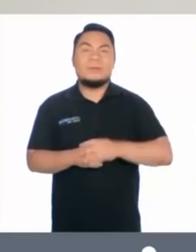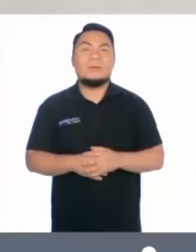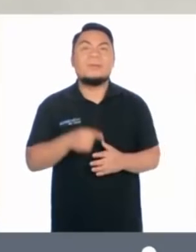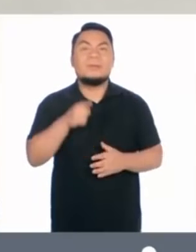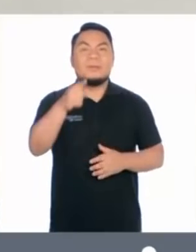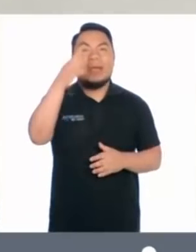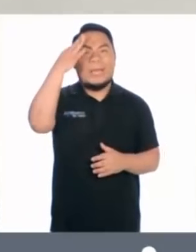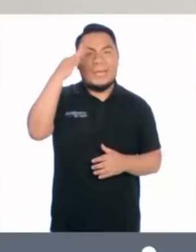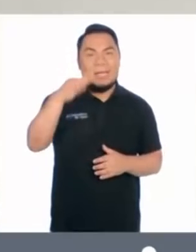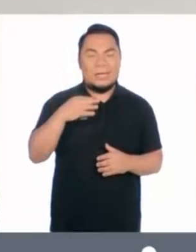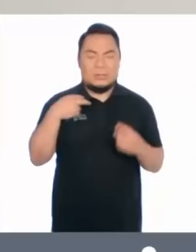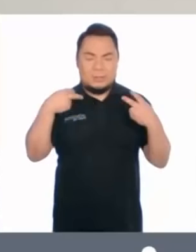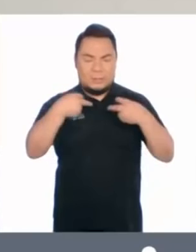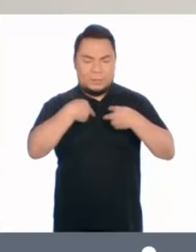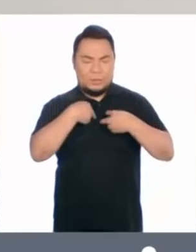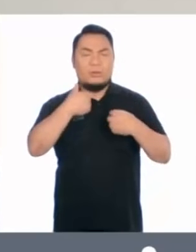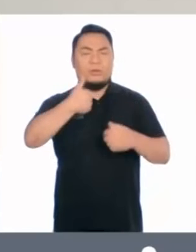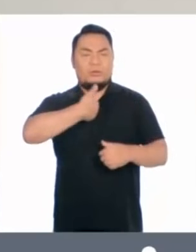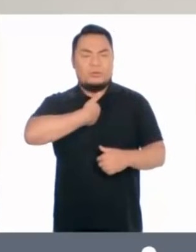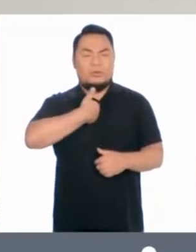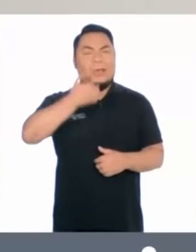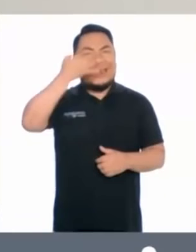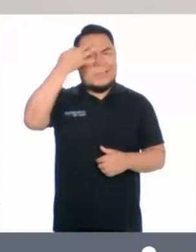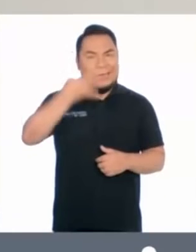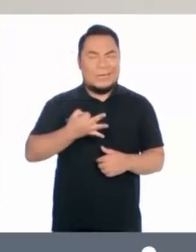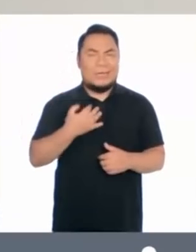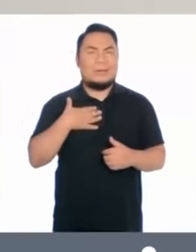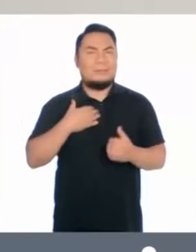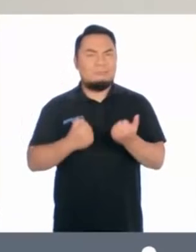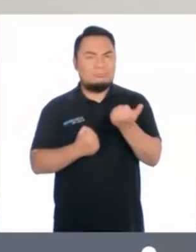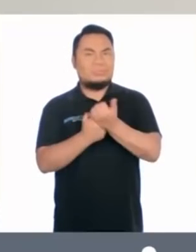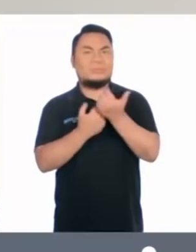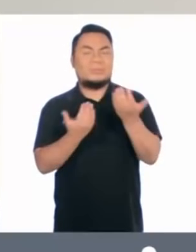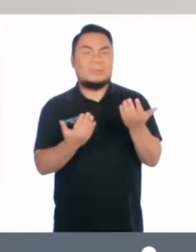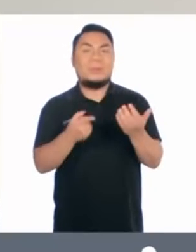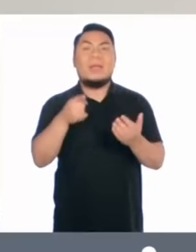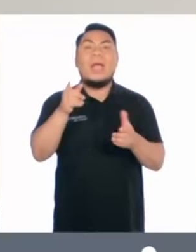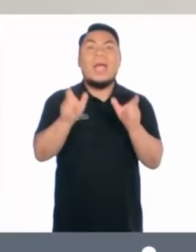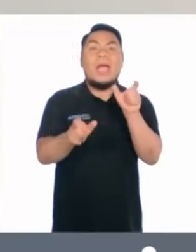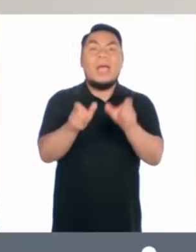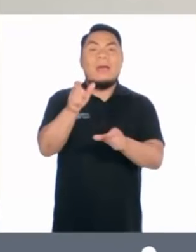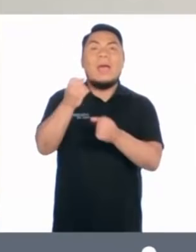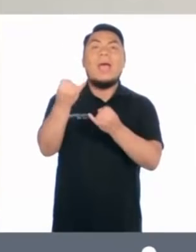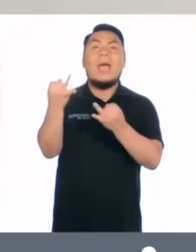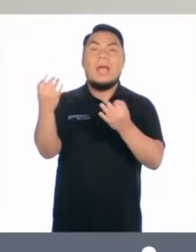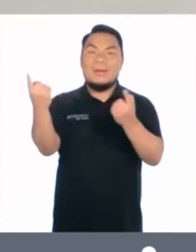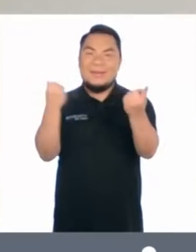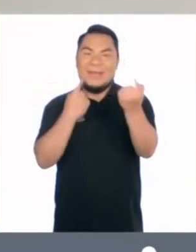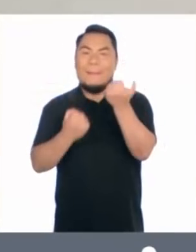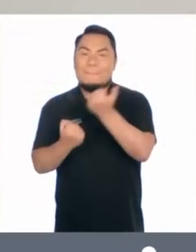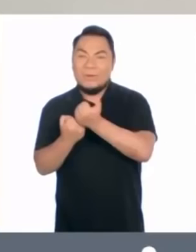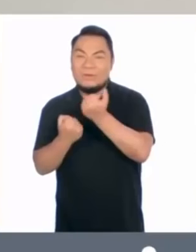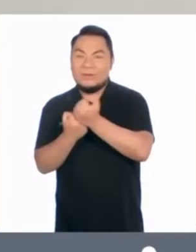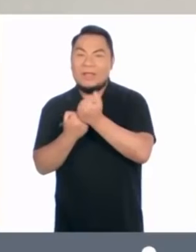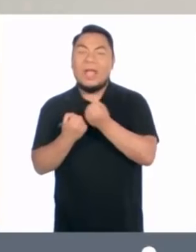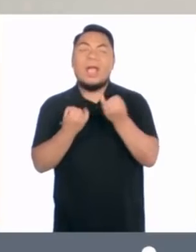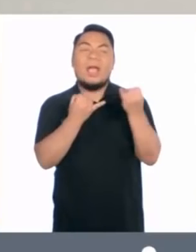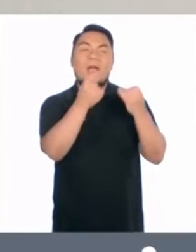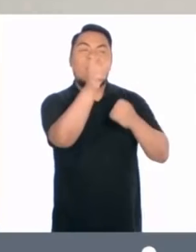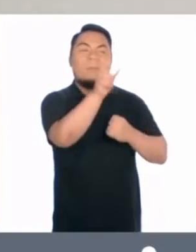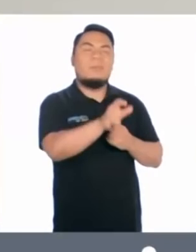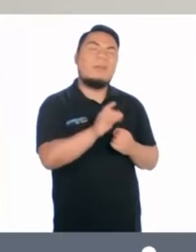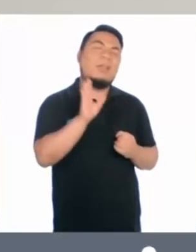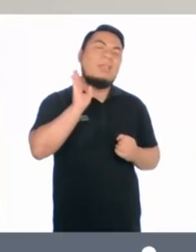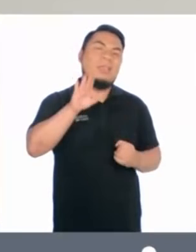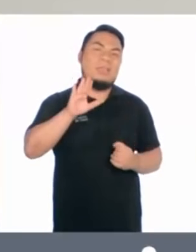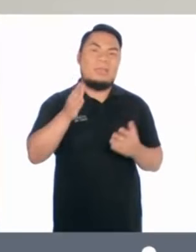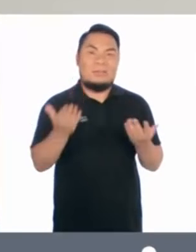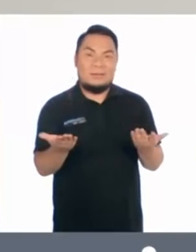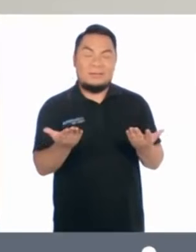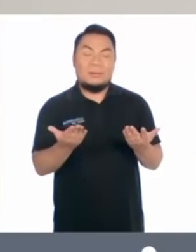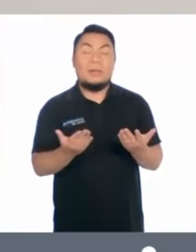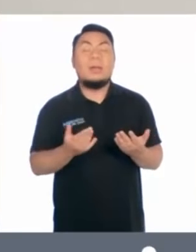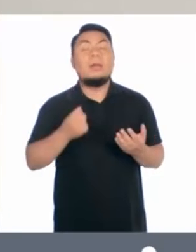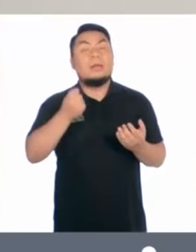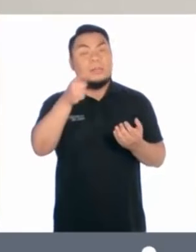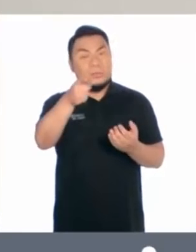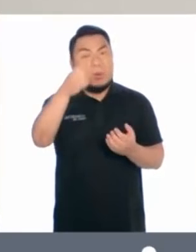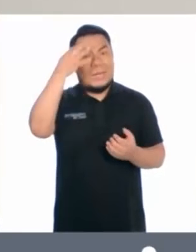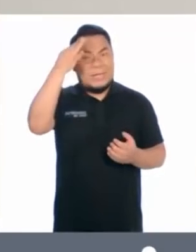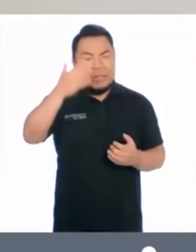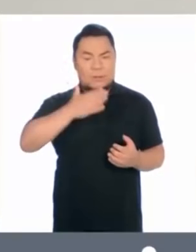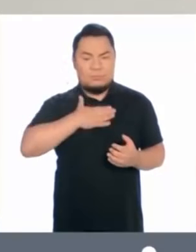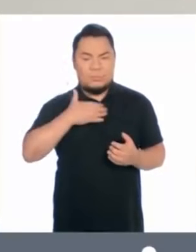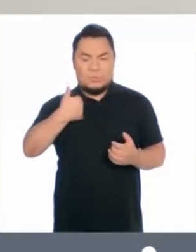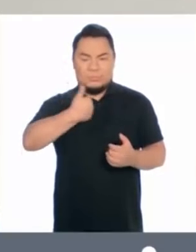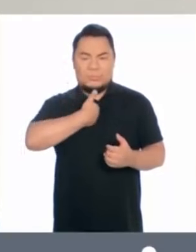cuatro, cree en ti. Hay veces en donde las personas nos van a apoyar o no. Es por esto que